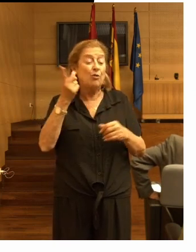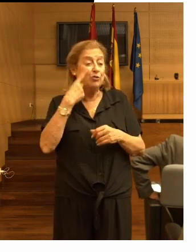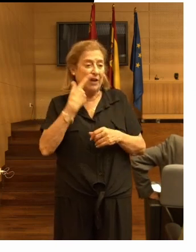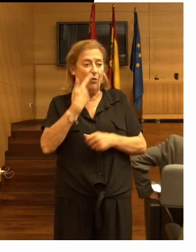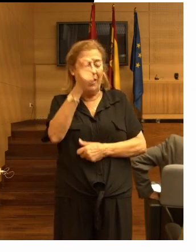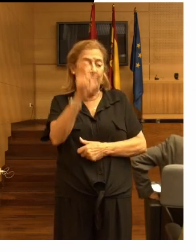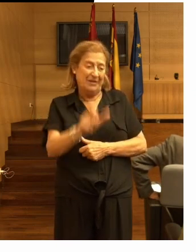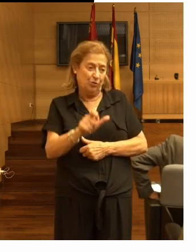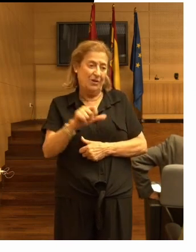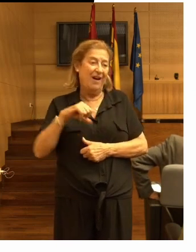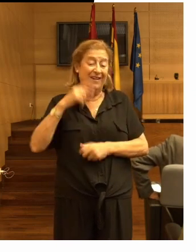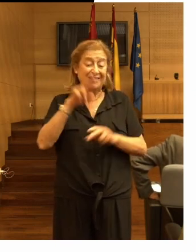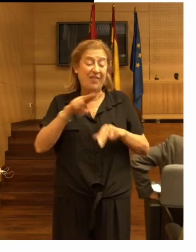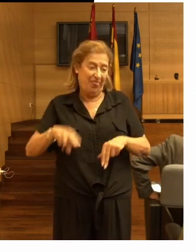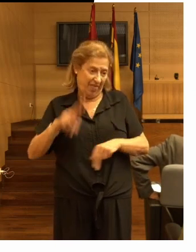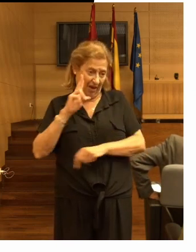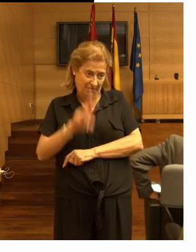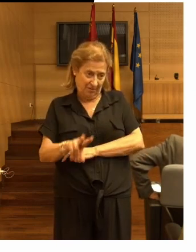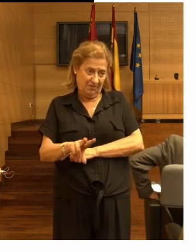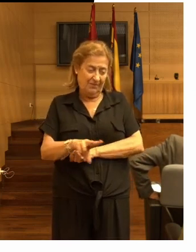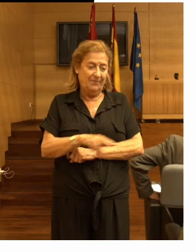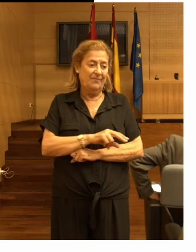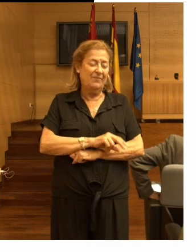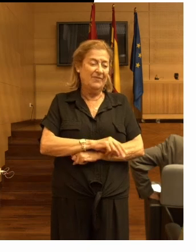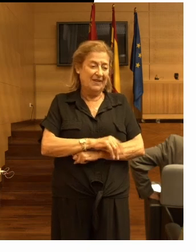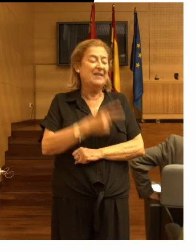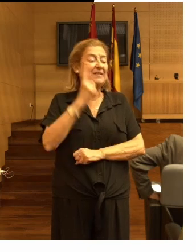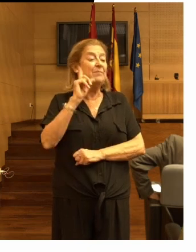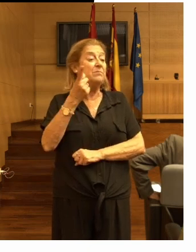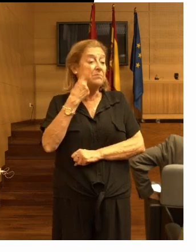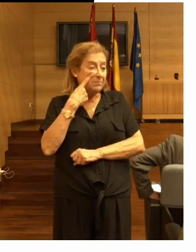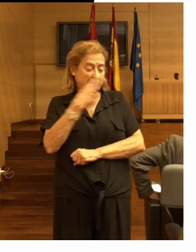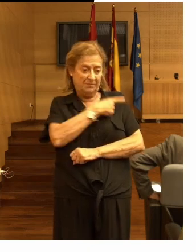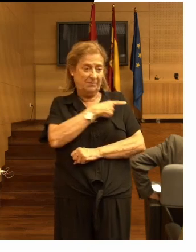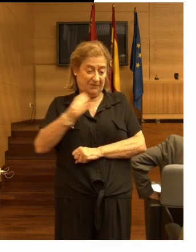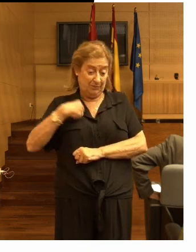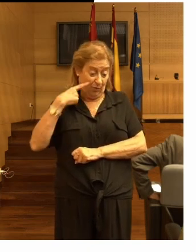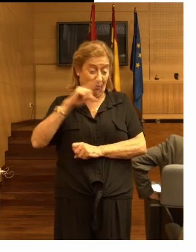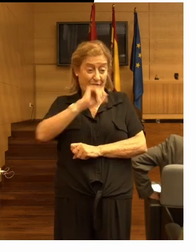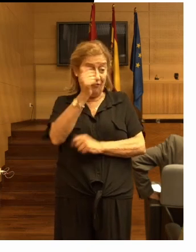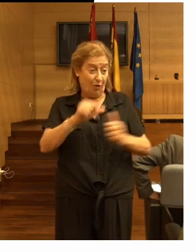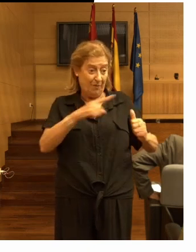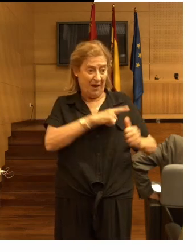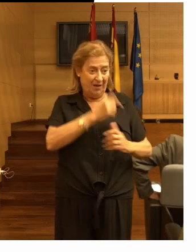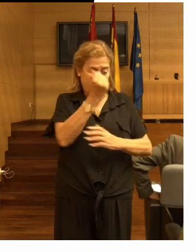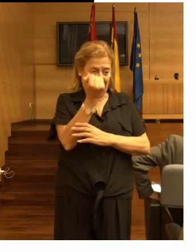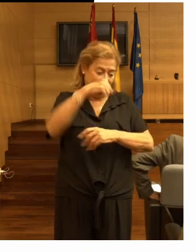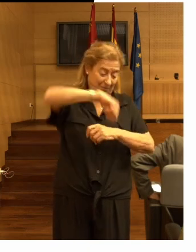persona en la residencia y se describían estas posiciones que se ven aquí